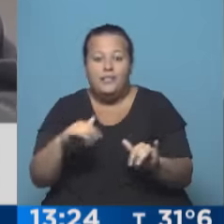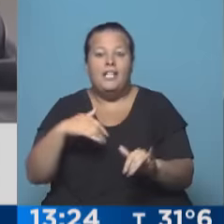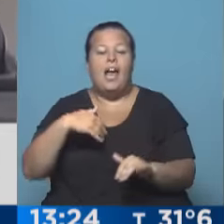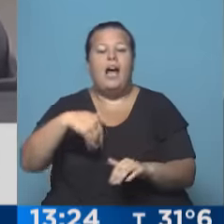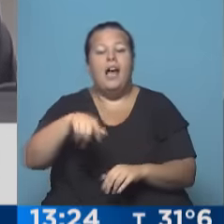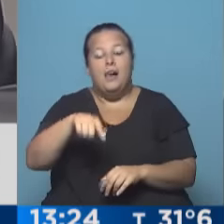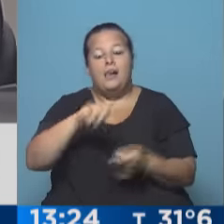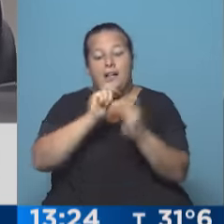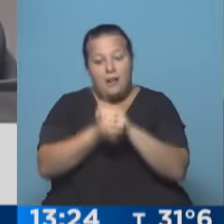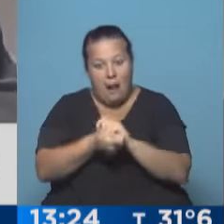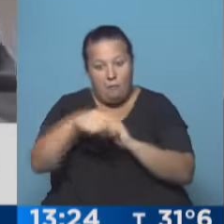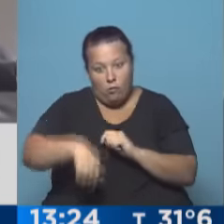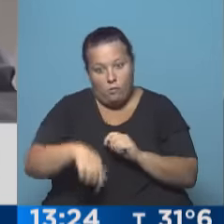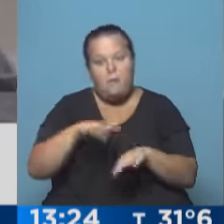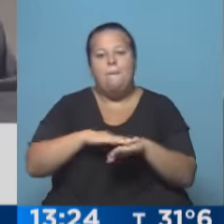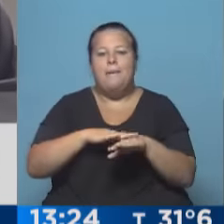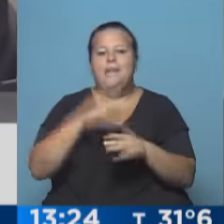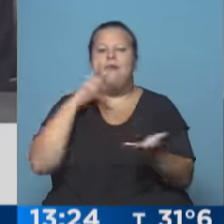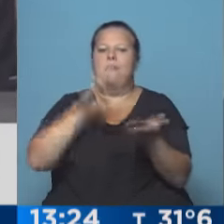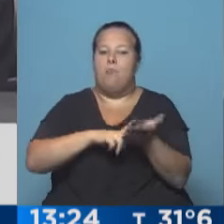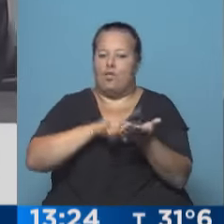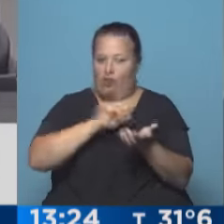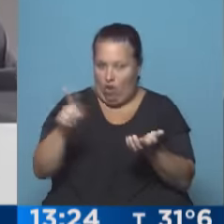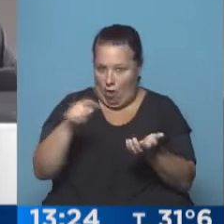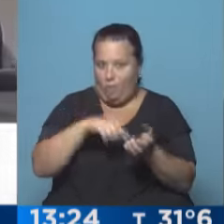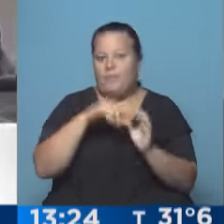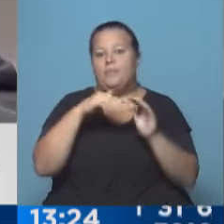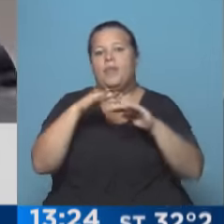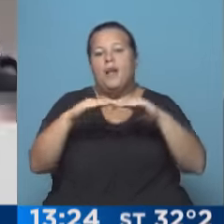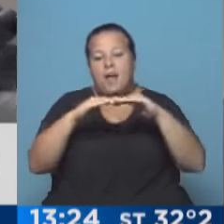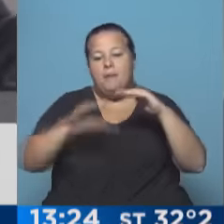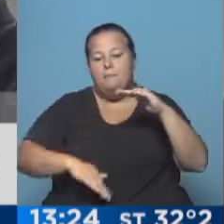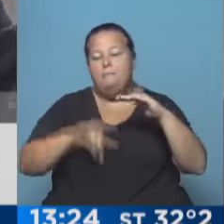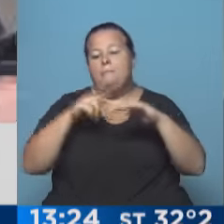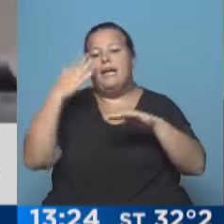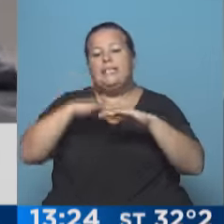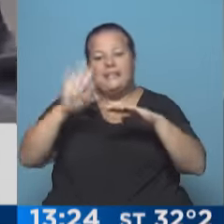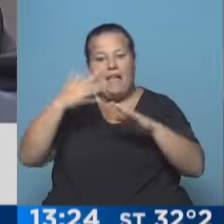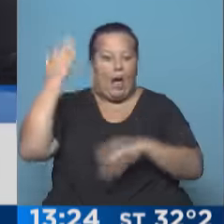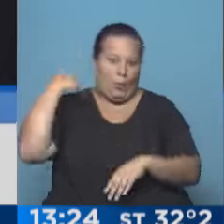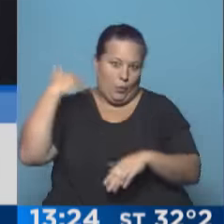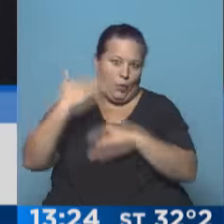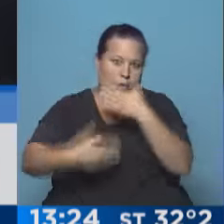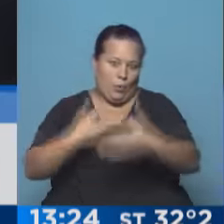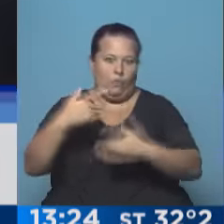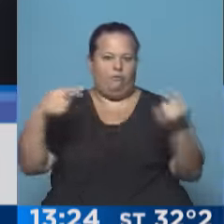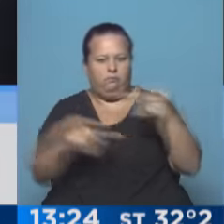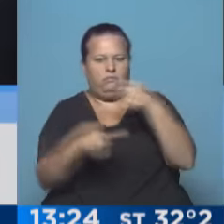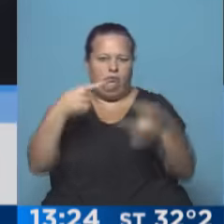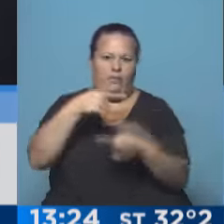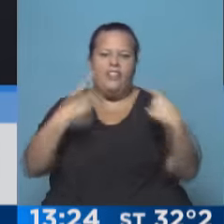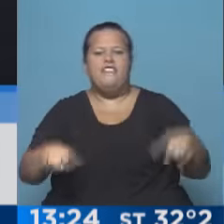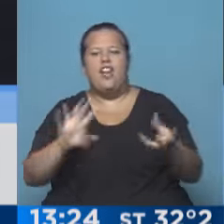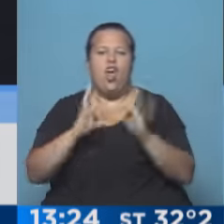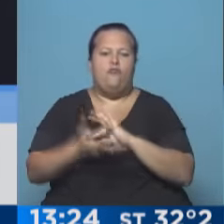lo que se modificó hoy es el mínimo no imponible, un valor que venía retrasado y con bastante controversia sobre cómo